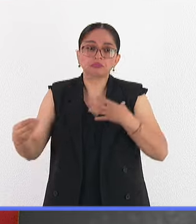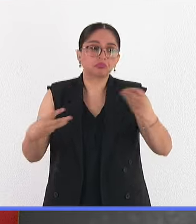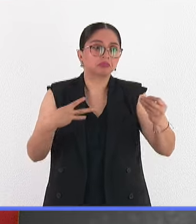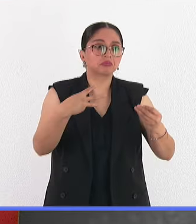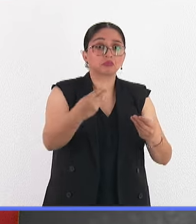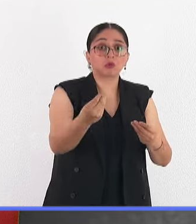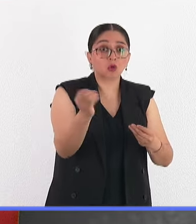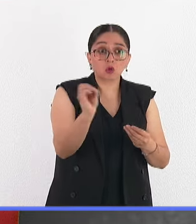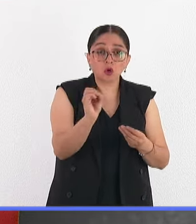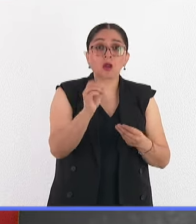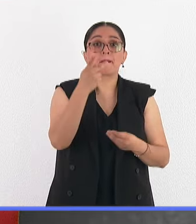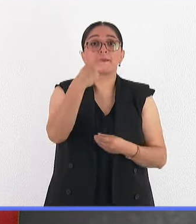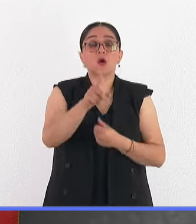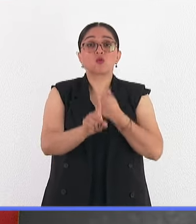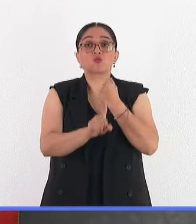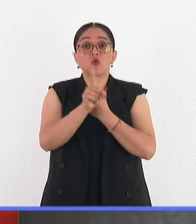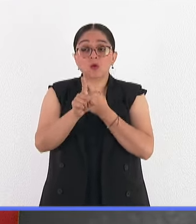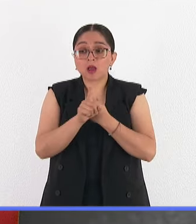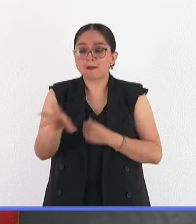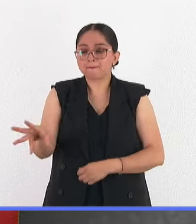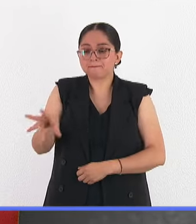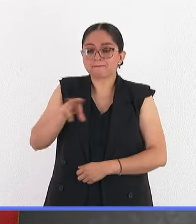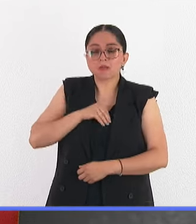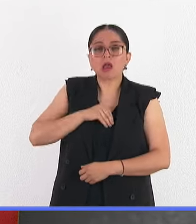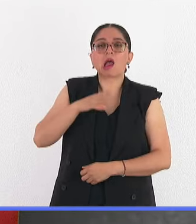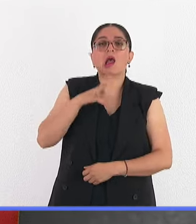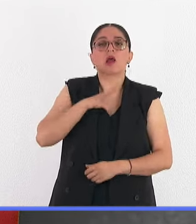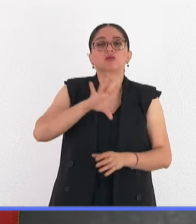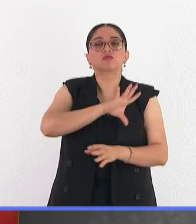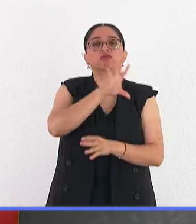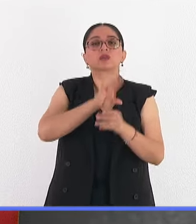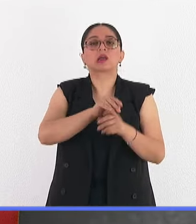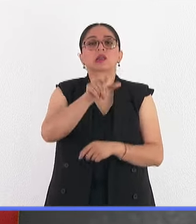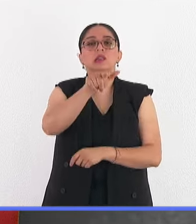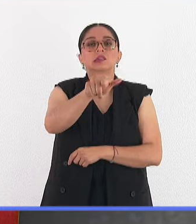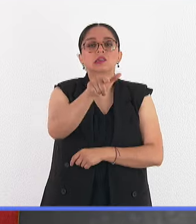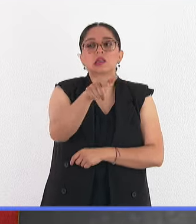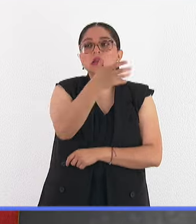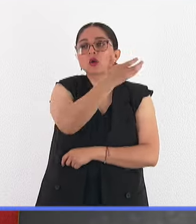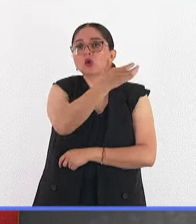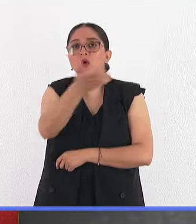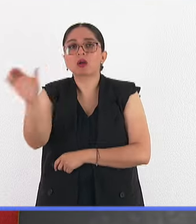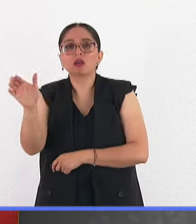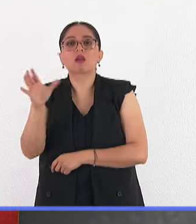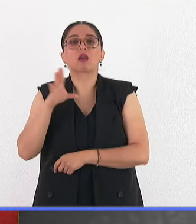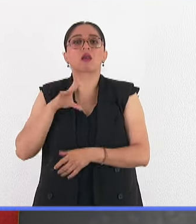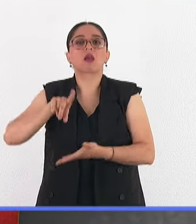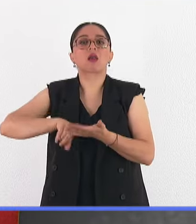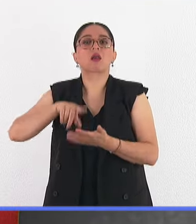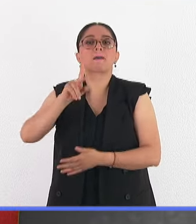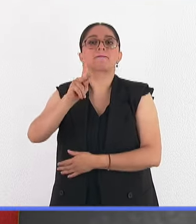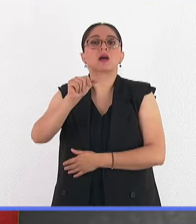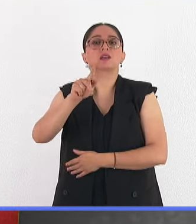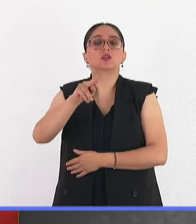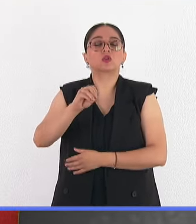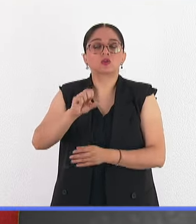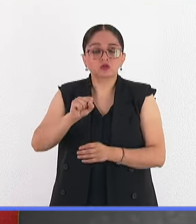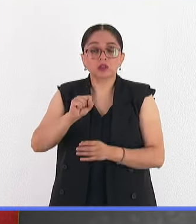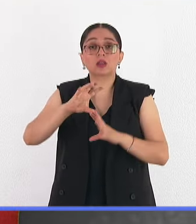El problema es que él se infecta y hay 17 especies encontradas en campo ya infectadas y las 32